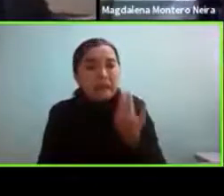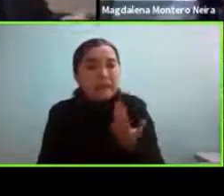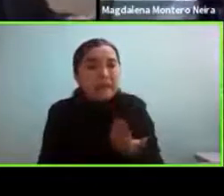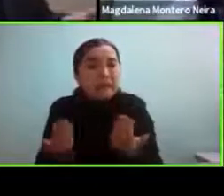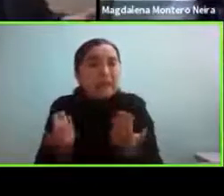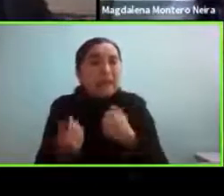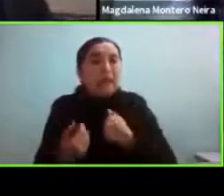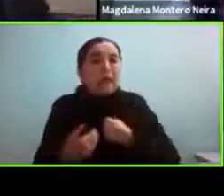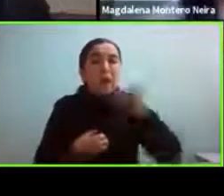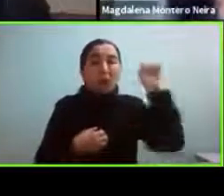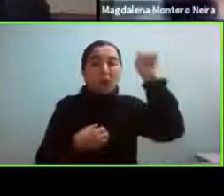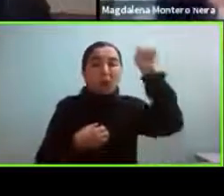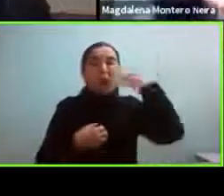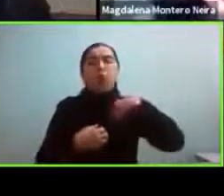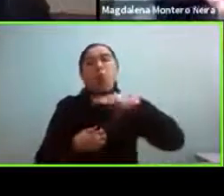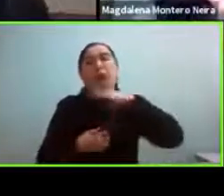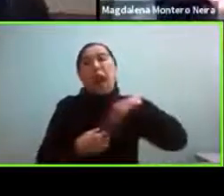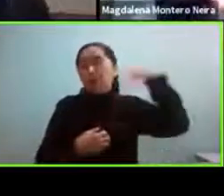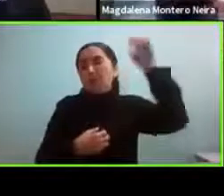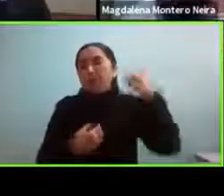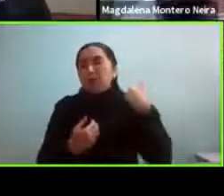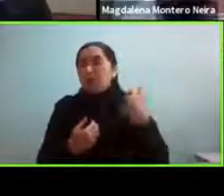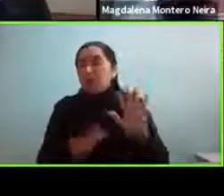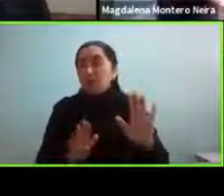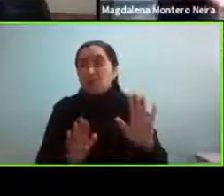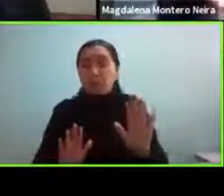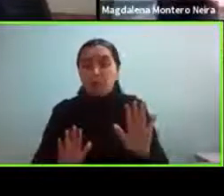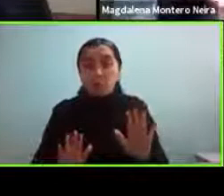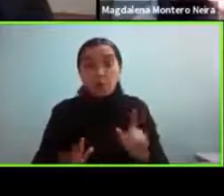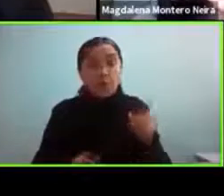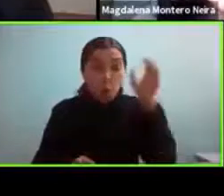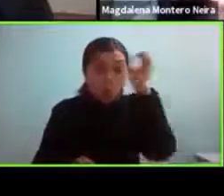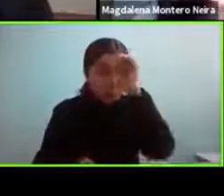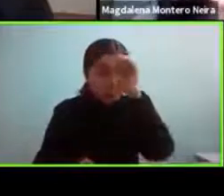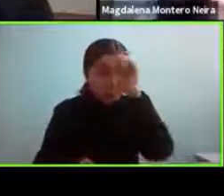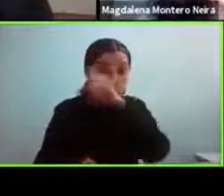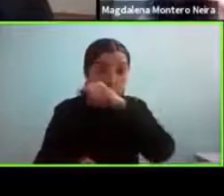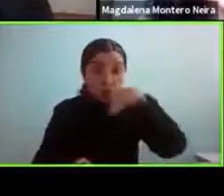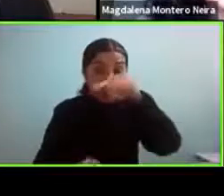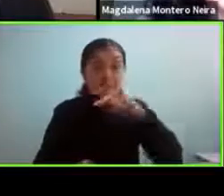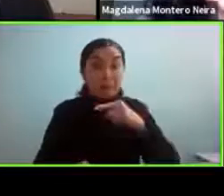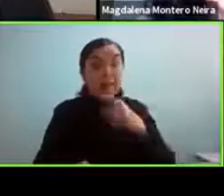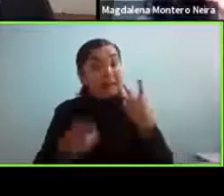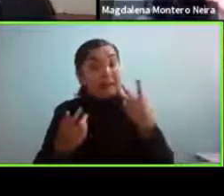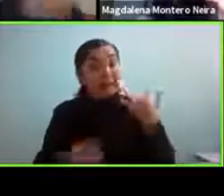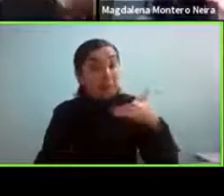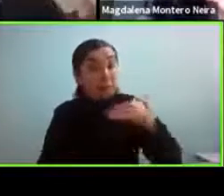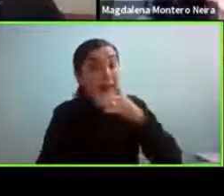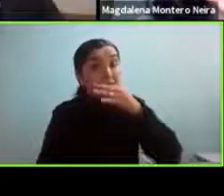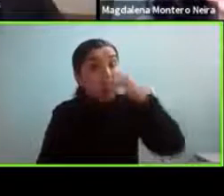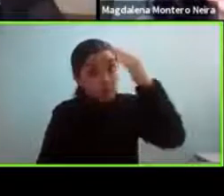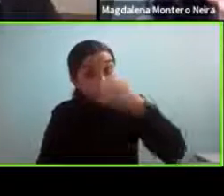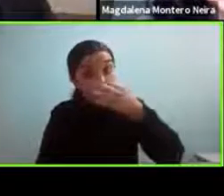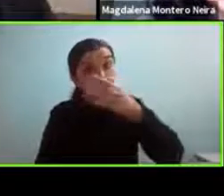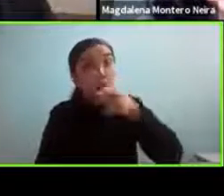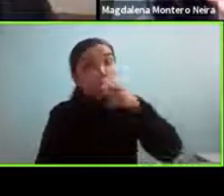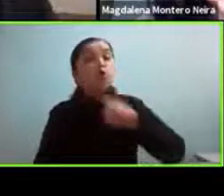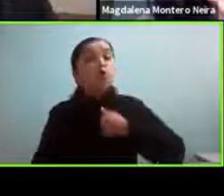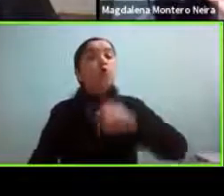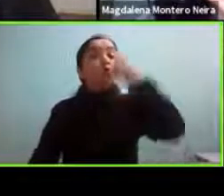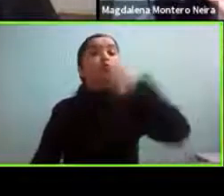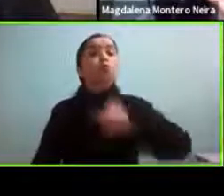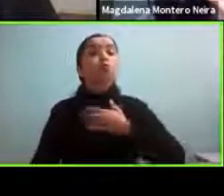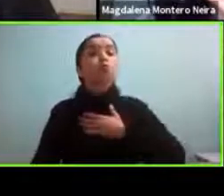grande eres adulto entonces qué opinión tienen ustedes con respecto a esto es importante definir o decir oye yo soy autista